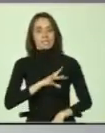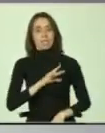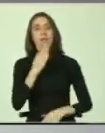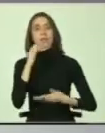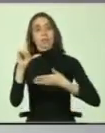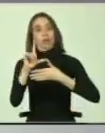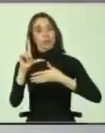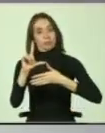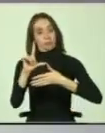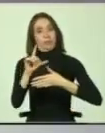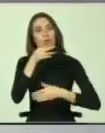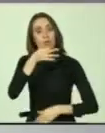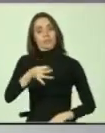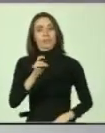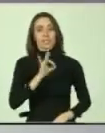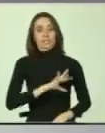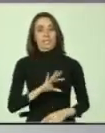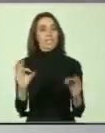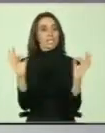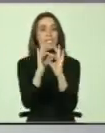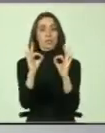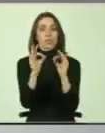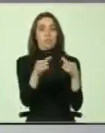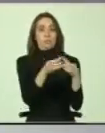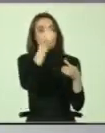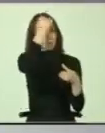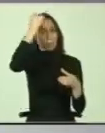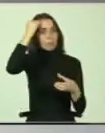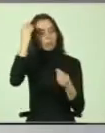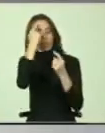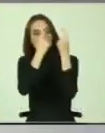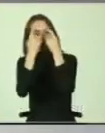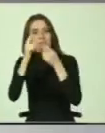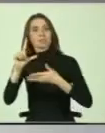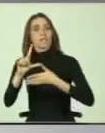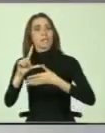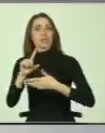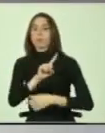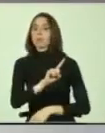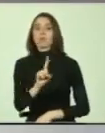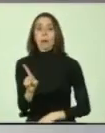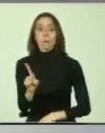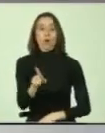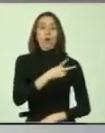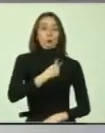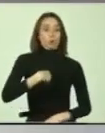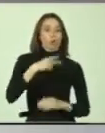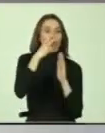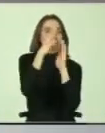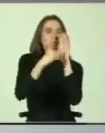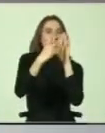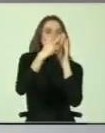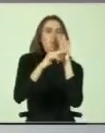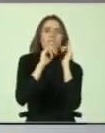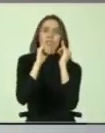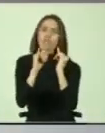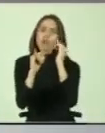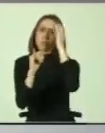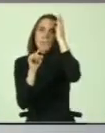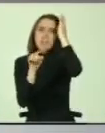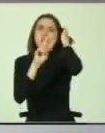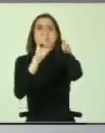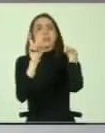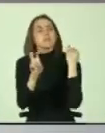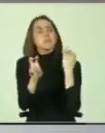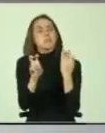Latinoamérica. O sea, yo les quiero decir que en Chile no hay ningún Cuerpo de Bomberos pensando esto y en Latinoamérica tampoco. De hecho, nosotros buscamos información con respecto a